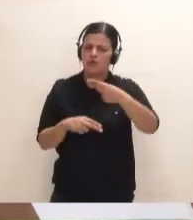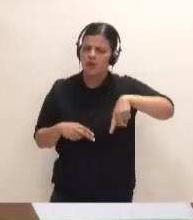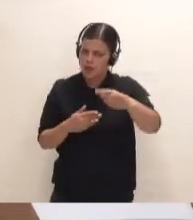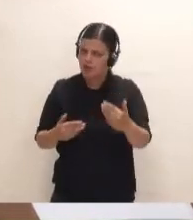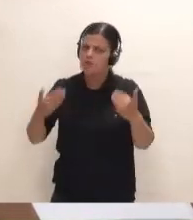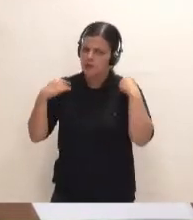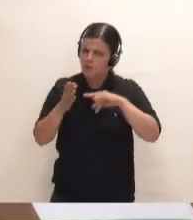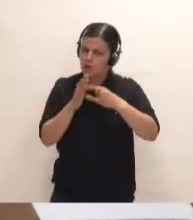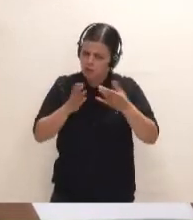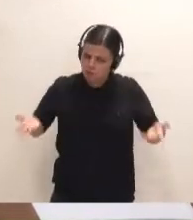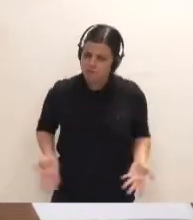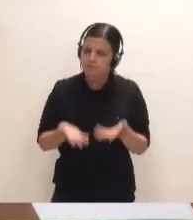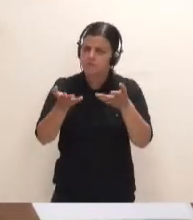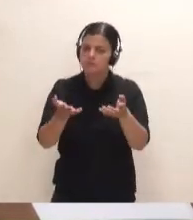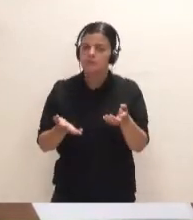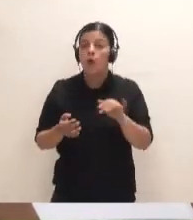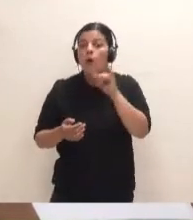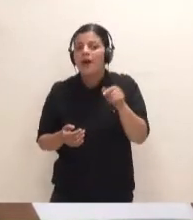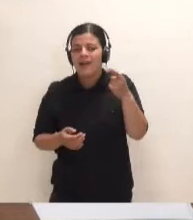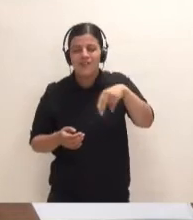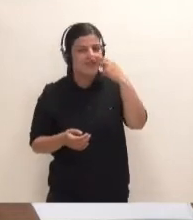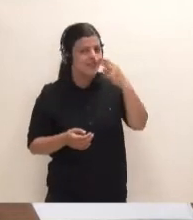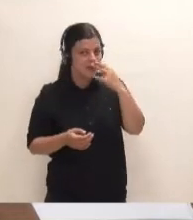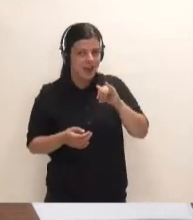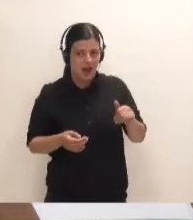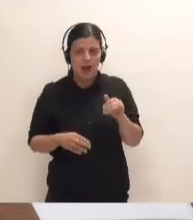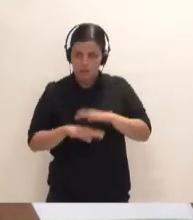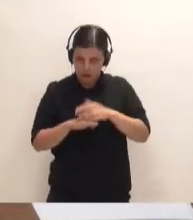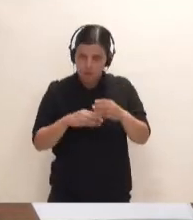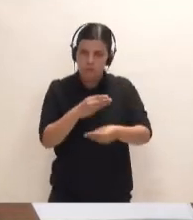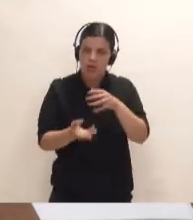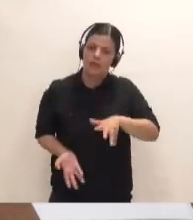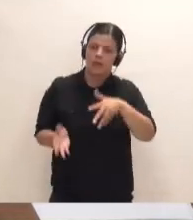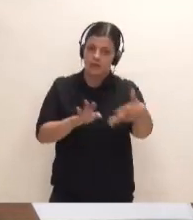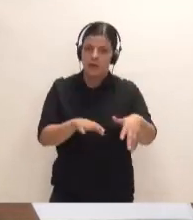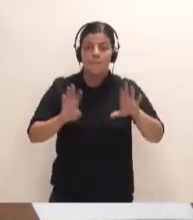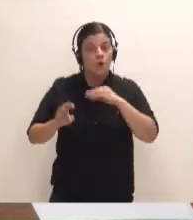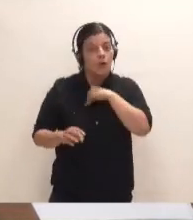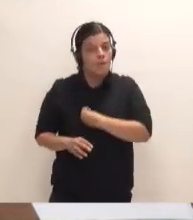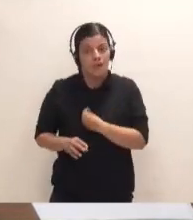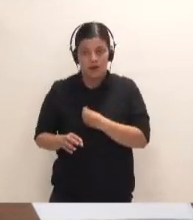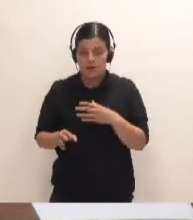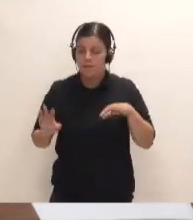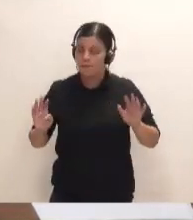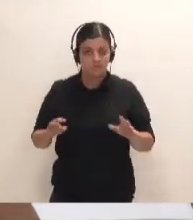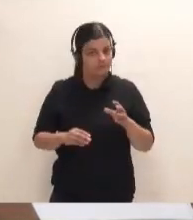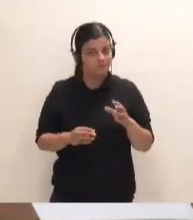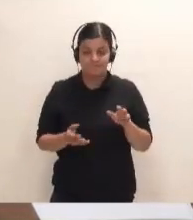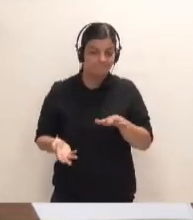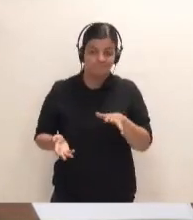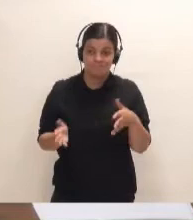de impulsar este proyecto, se hubieran tomado el interés de darle una salida, pero desgraciadamente no fue así.